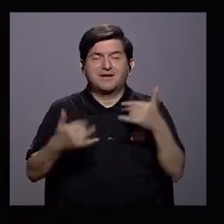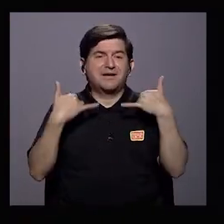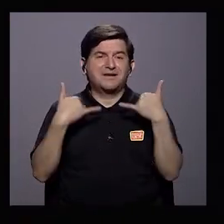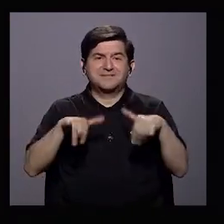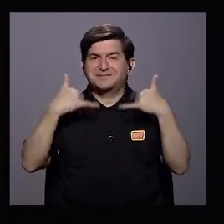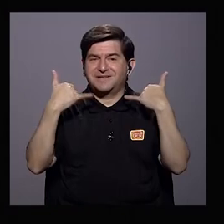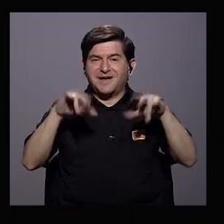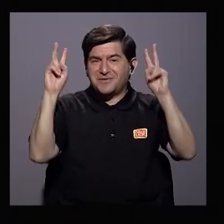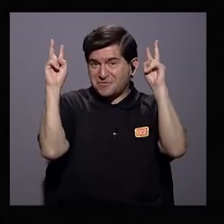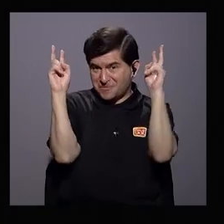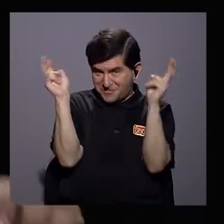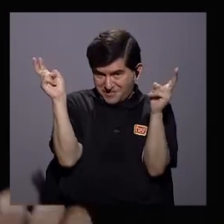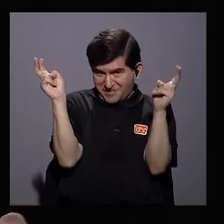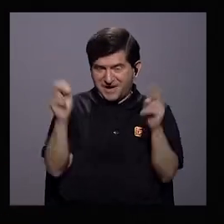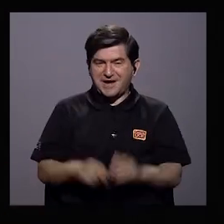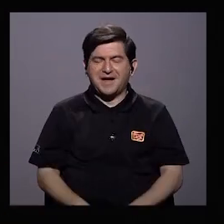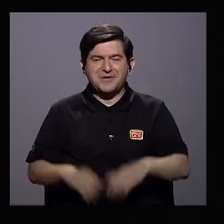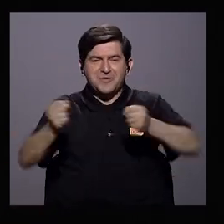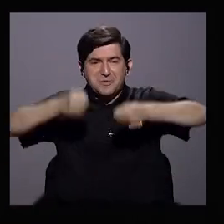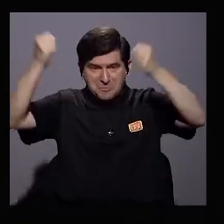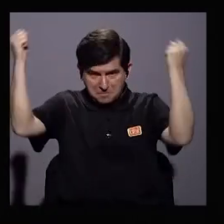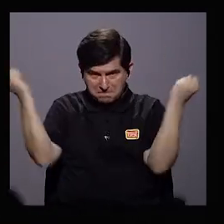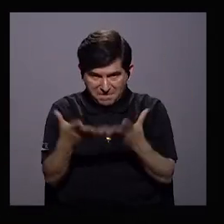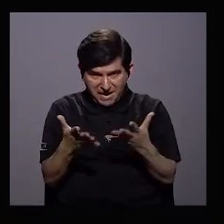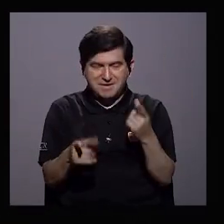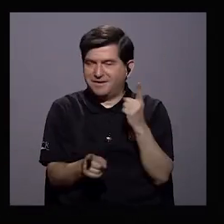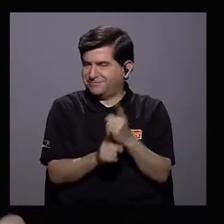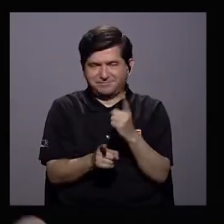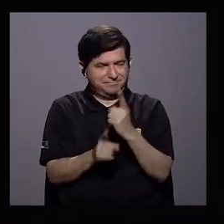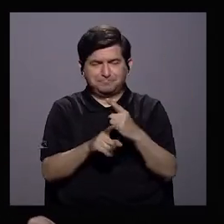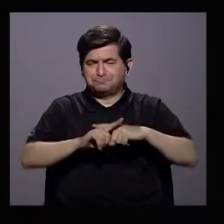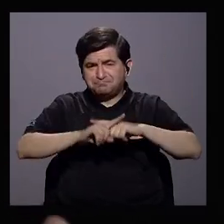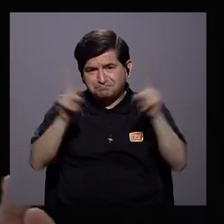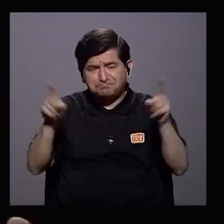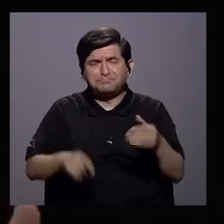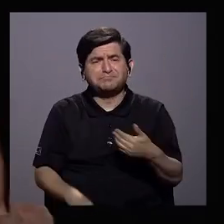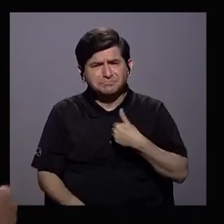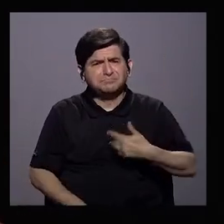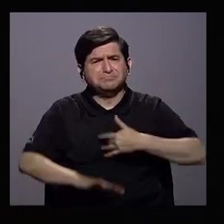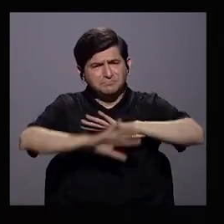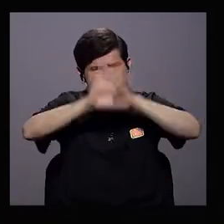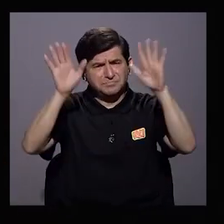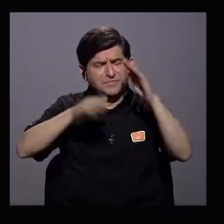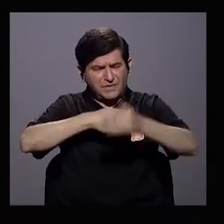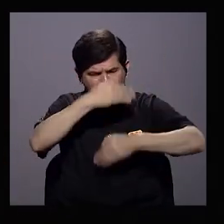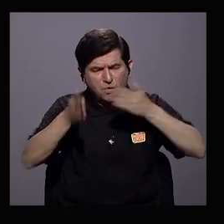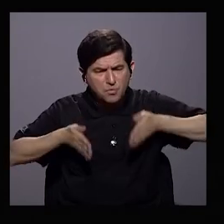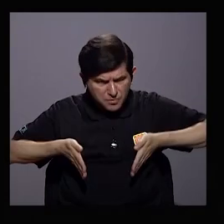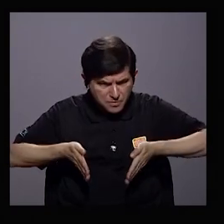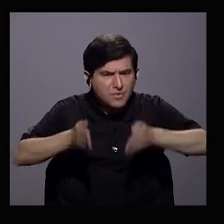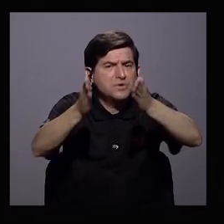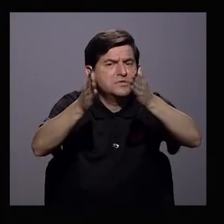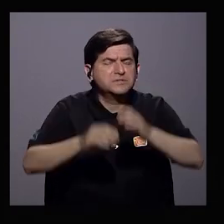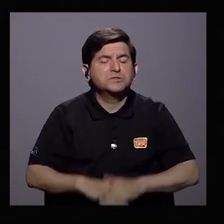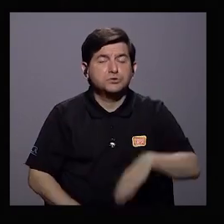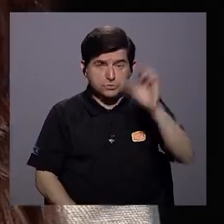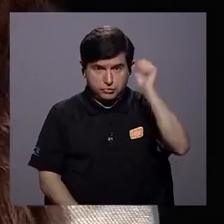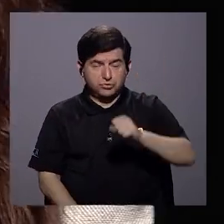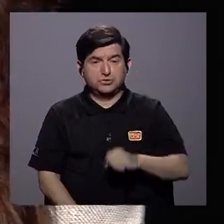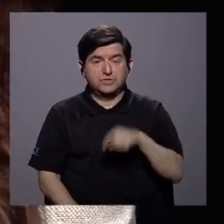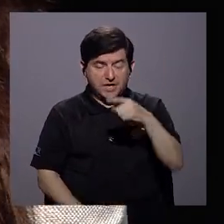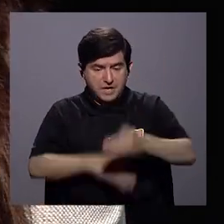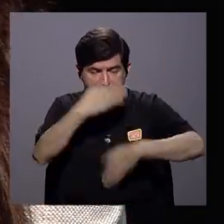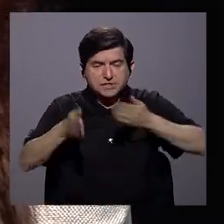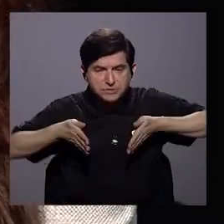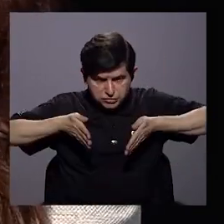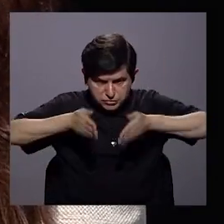una pócima mágica, que no es así, pero sí creo que se debe tener claro una hoja de ruta. Sí, absolutamente, y la